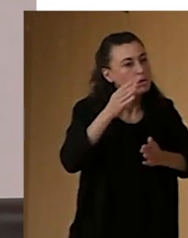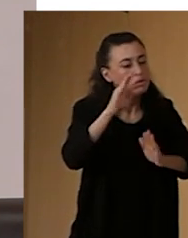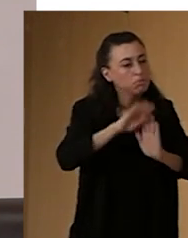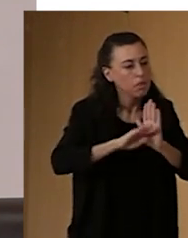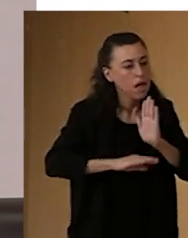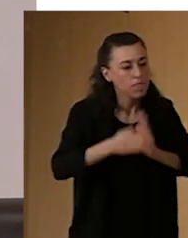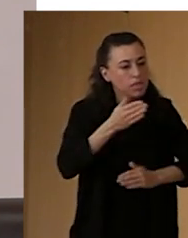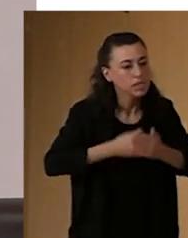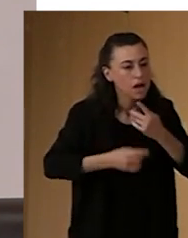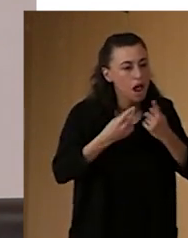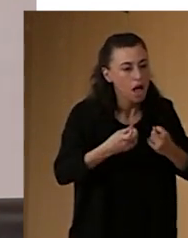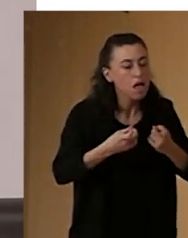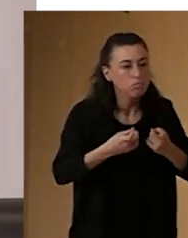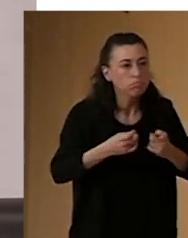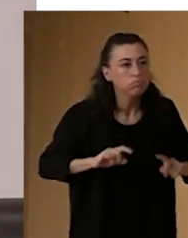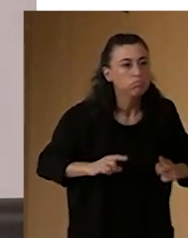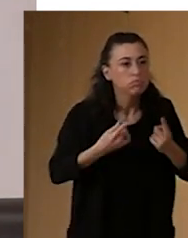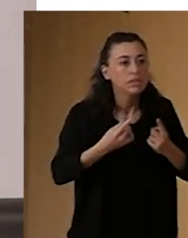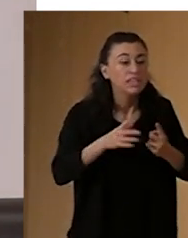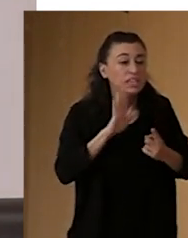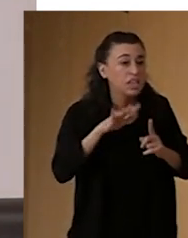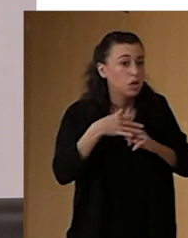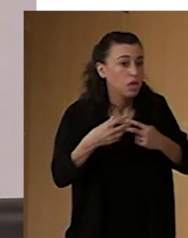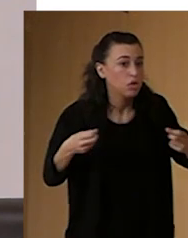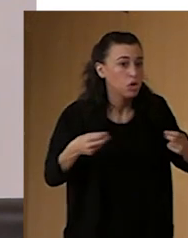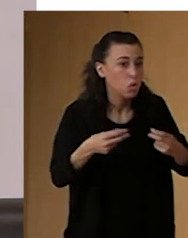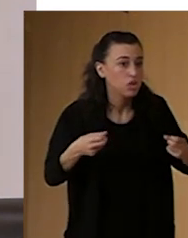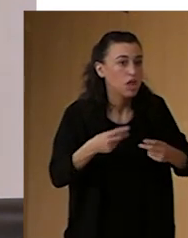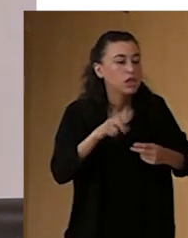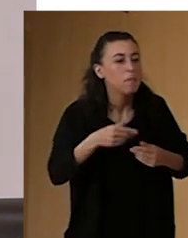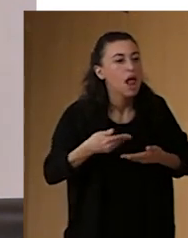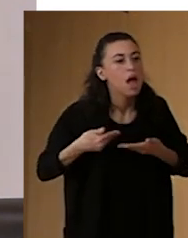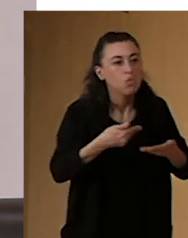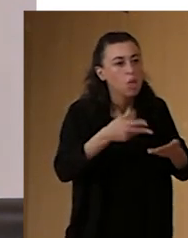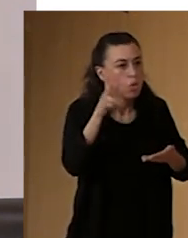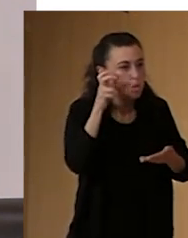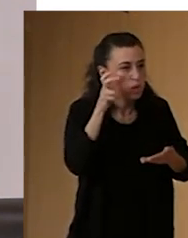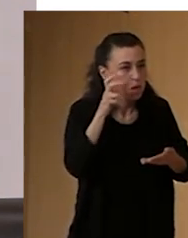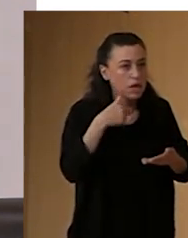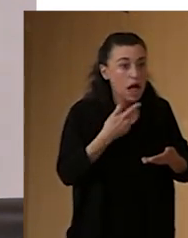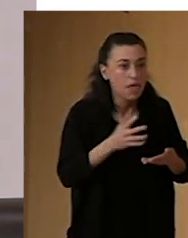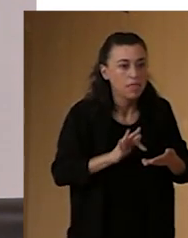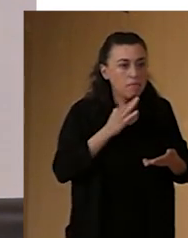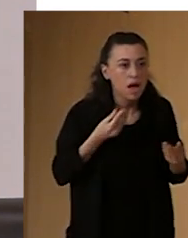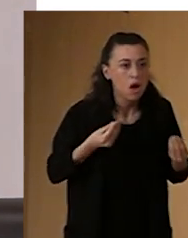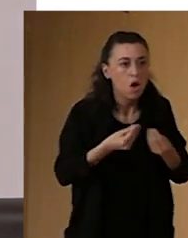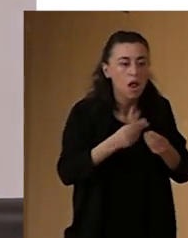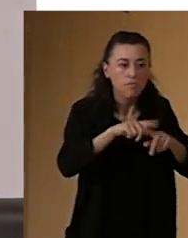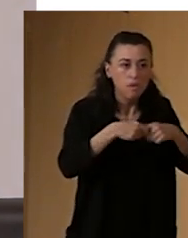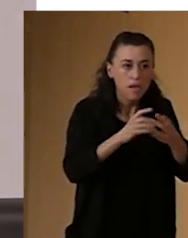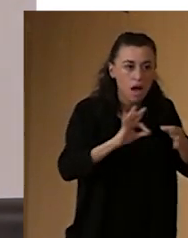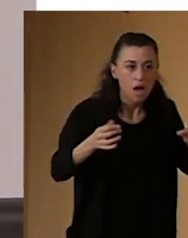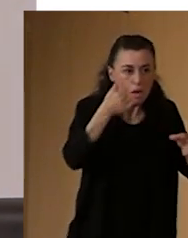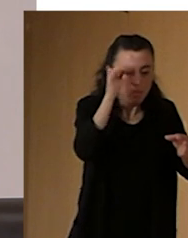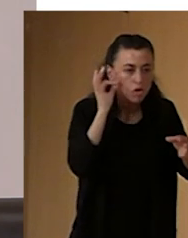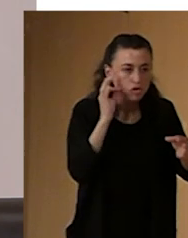necesitaba, que en este caso era subtitulado y ayuda auditiva. Y, además, en compañía de sus familias y amigos. O una experiencia